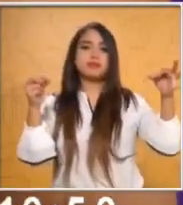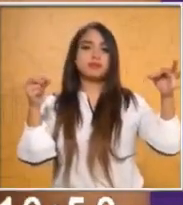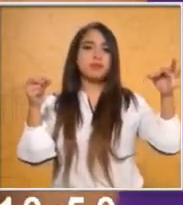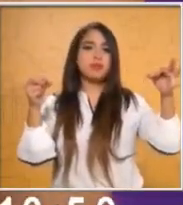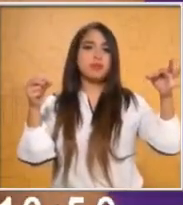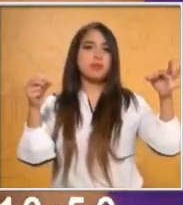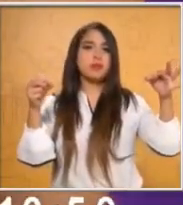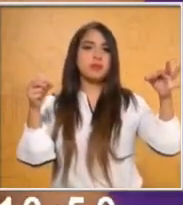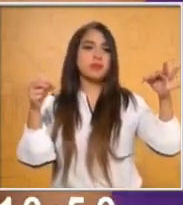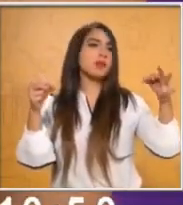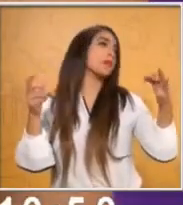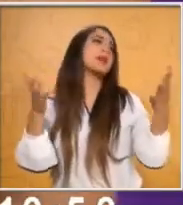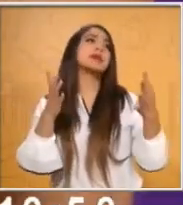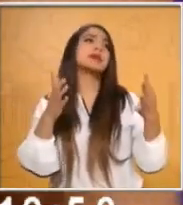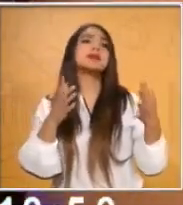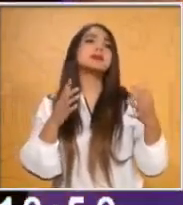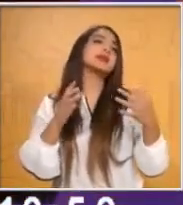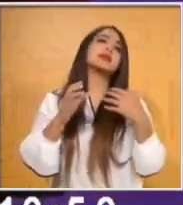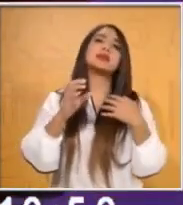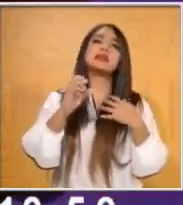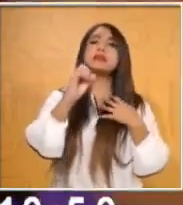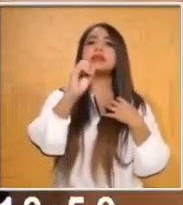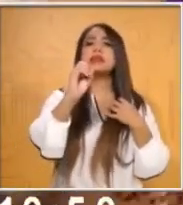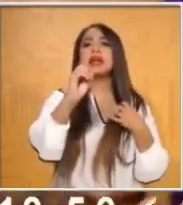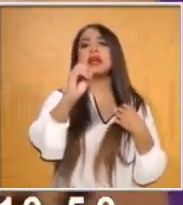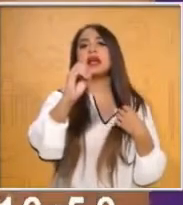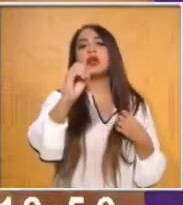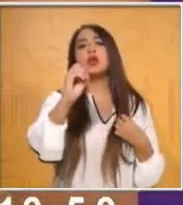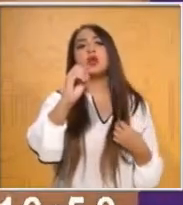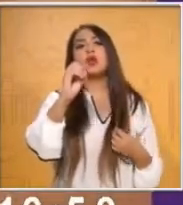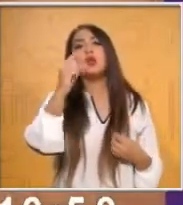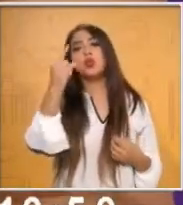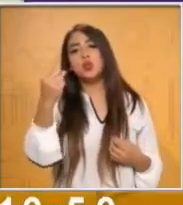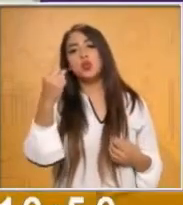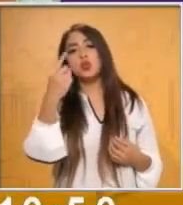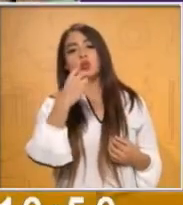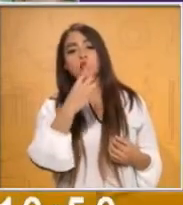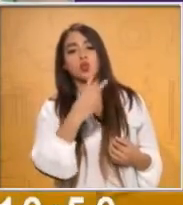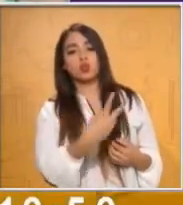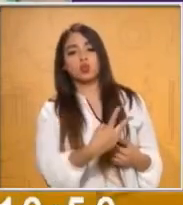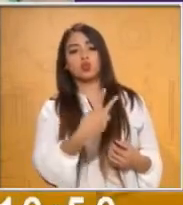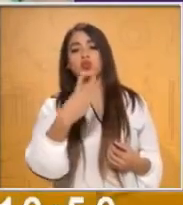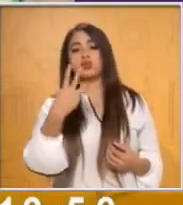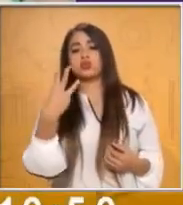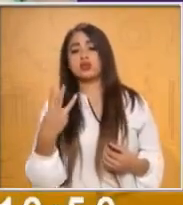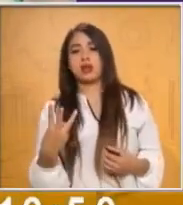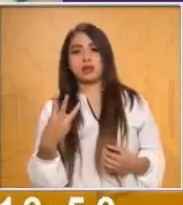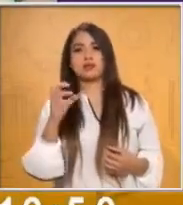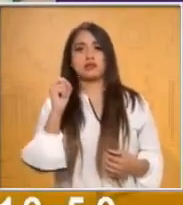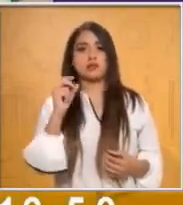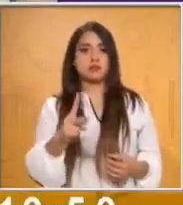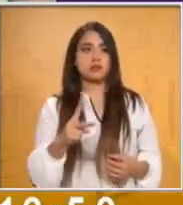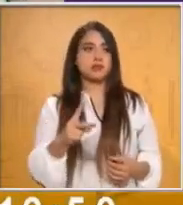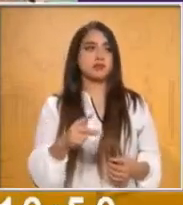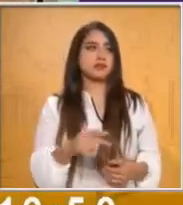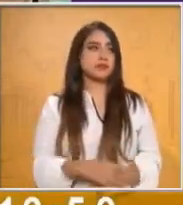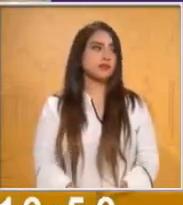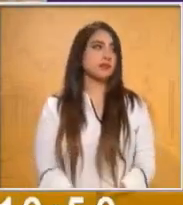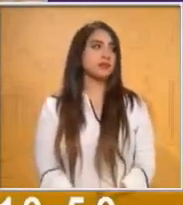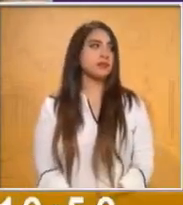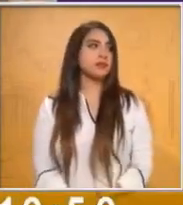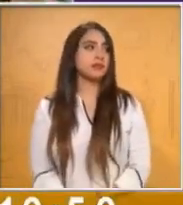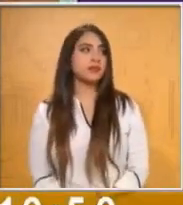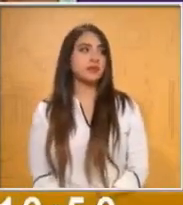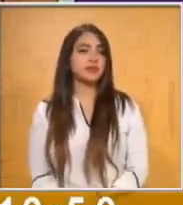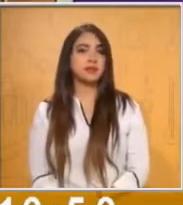Vas a colocar los números del cero a cero, uno, dos y tres. La maestra solamente te hizo